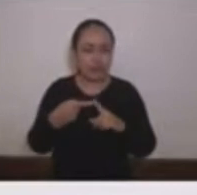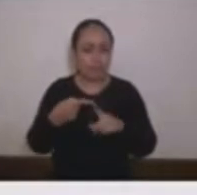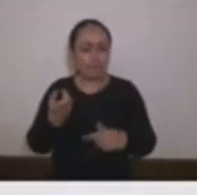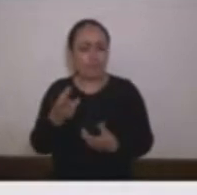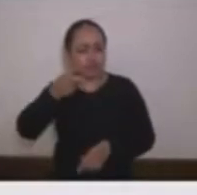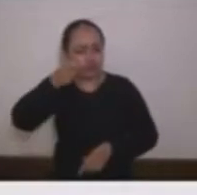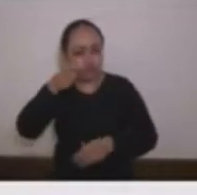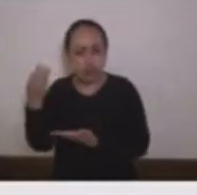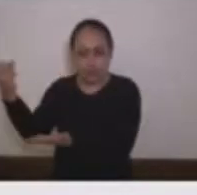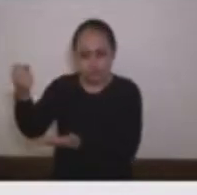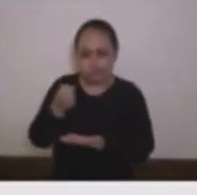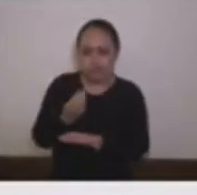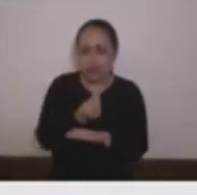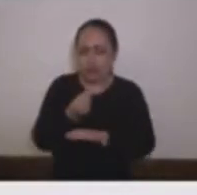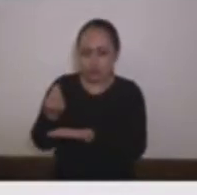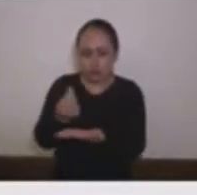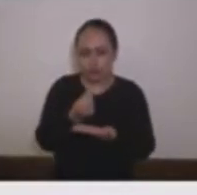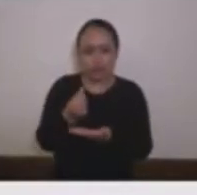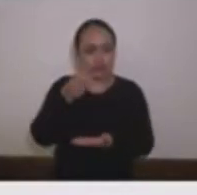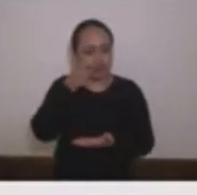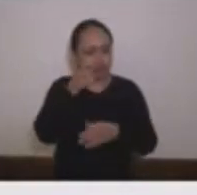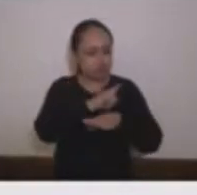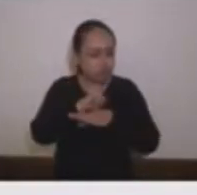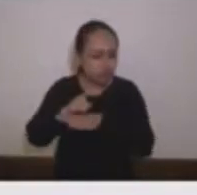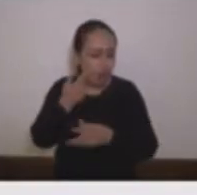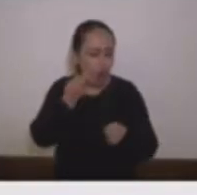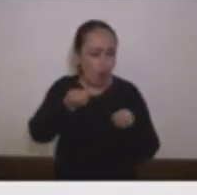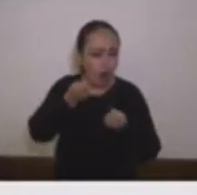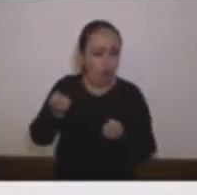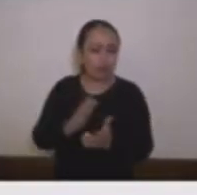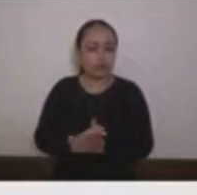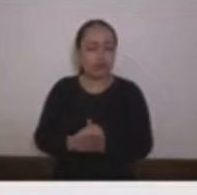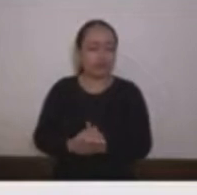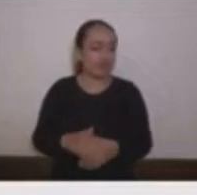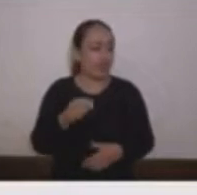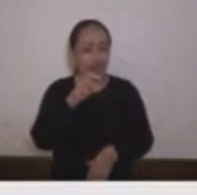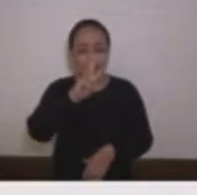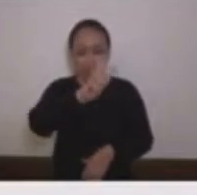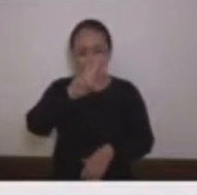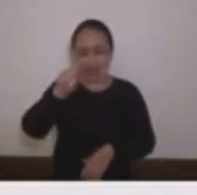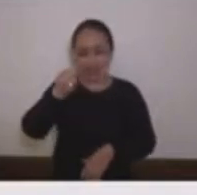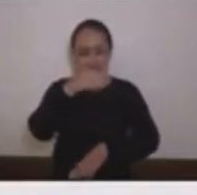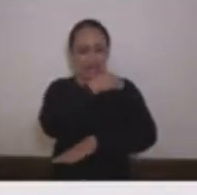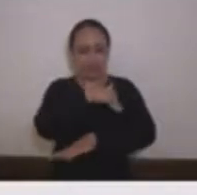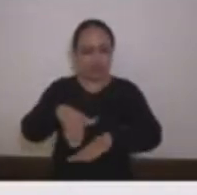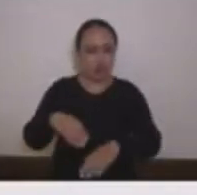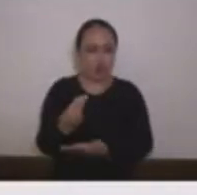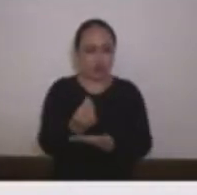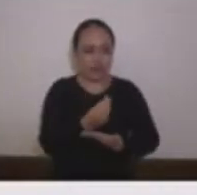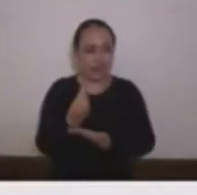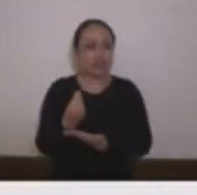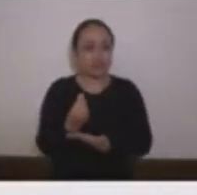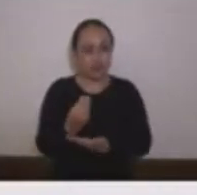de un presupuesto aprobado por este Consejo de 6.29 billones de pesos para este año sino que además realizará esta labor para los próximos cuatro años